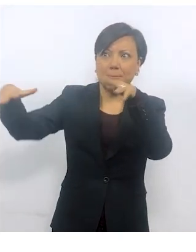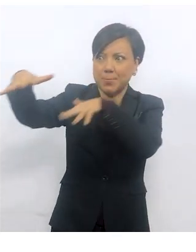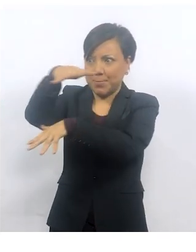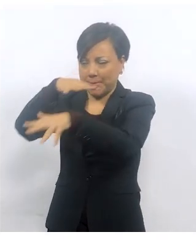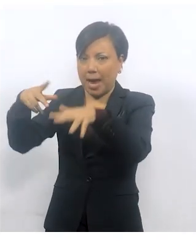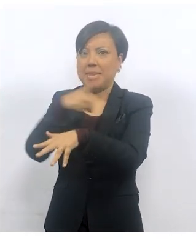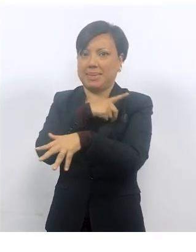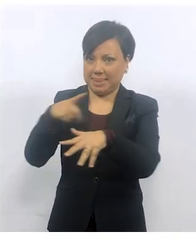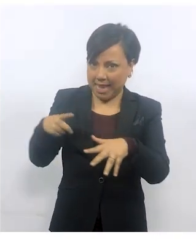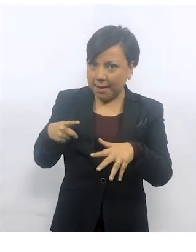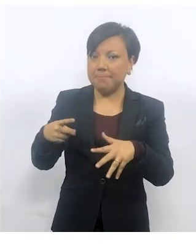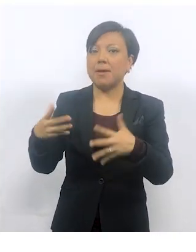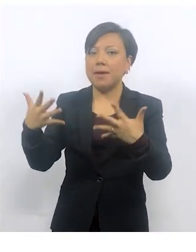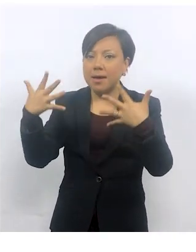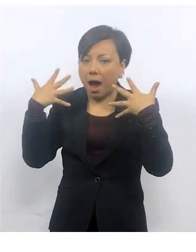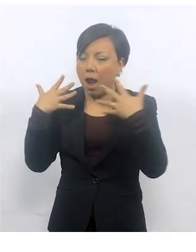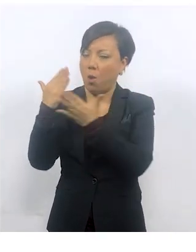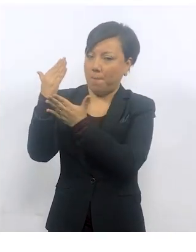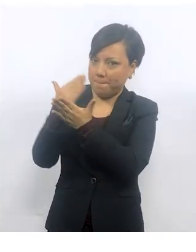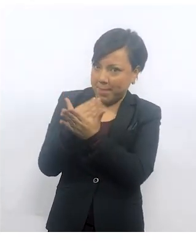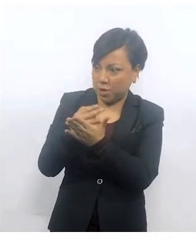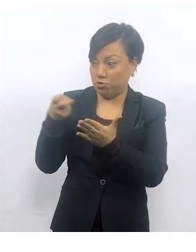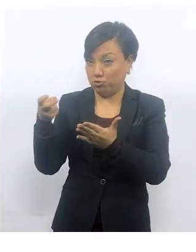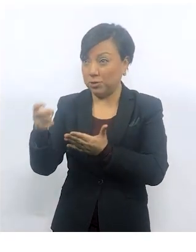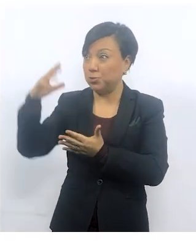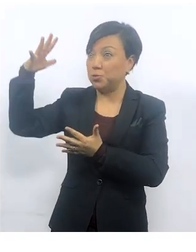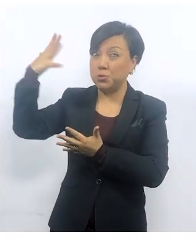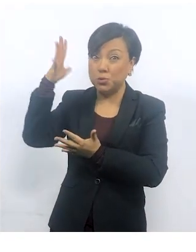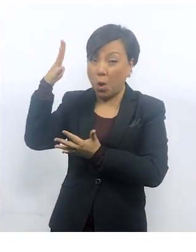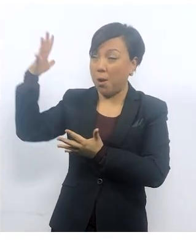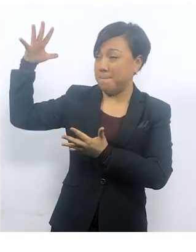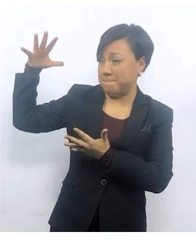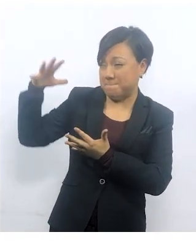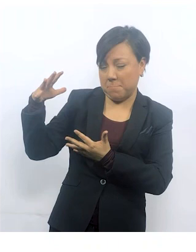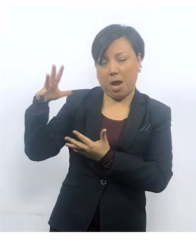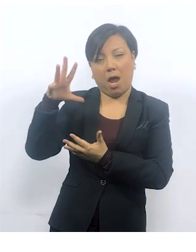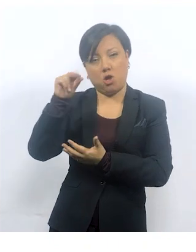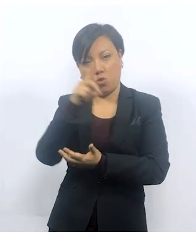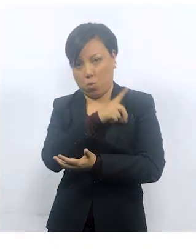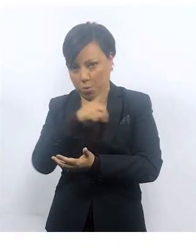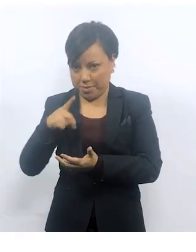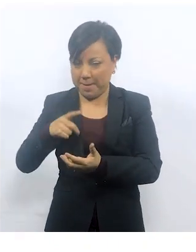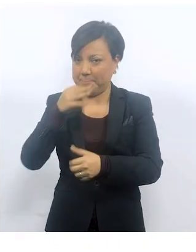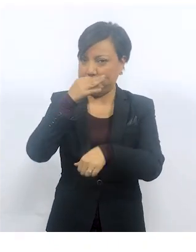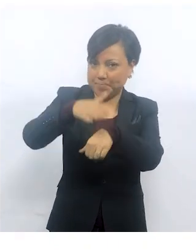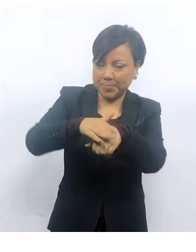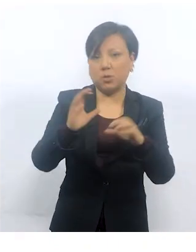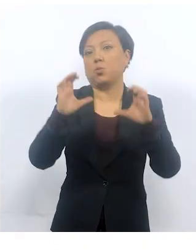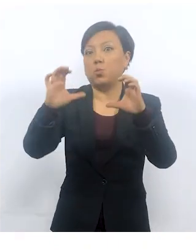suficiente aire hacia el dispositivo y se disipe el calor. Evita que el aparato reciba directamente la luz solar.